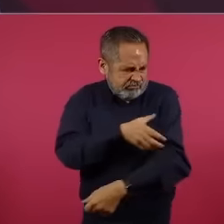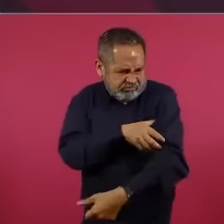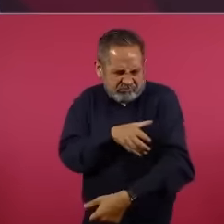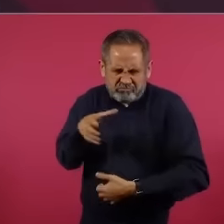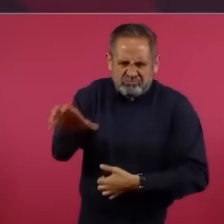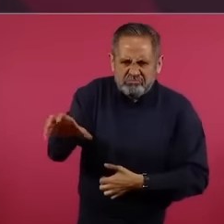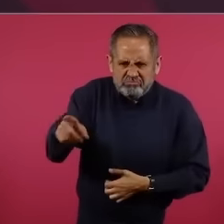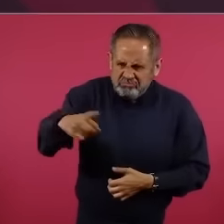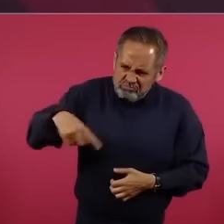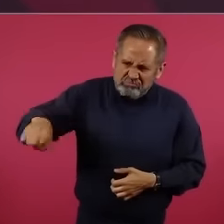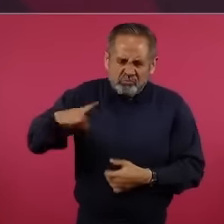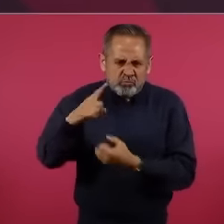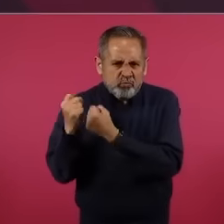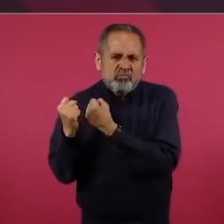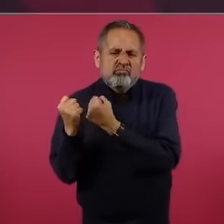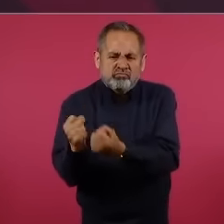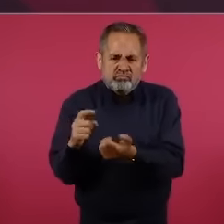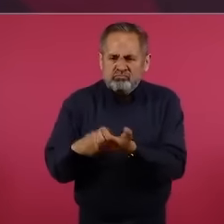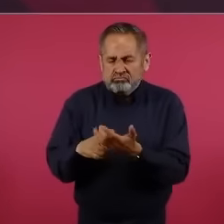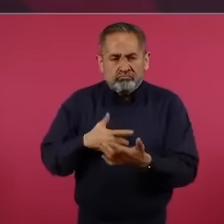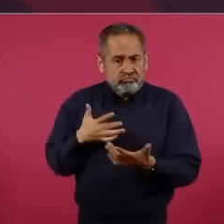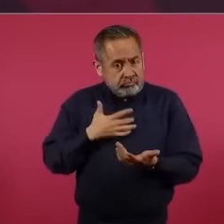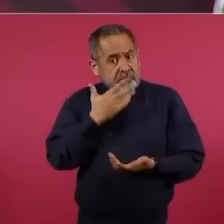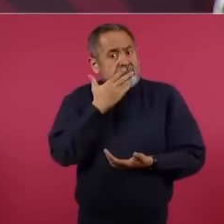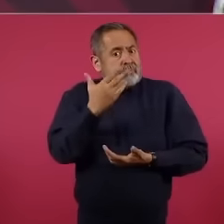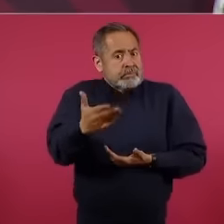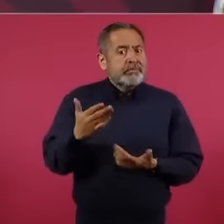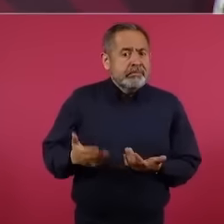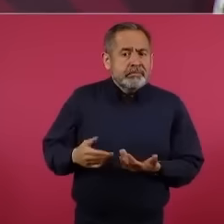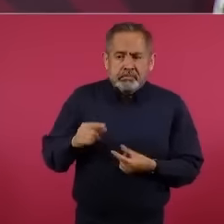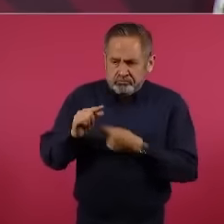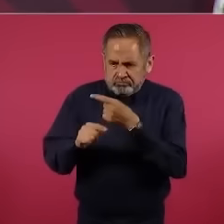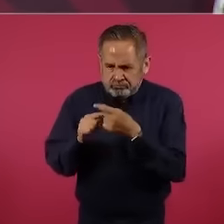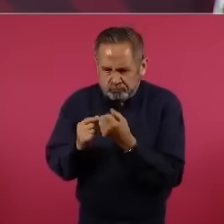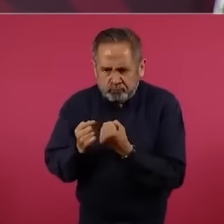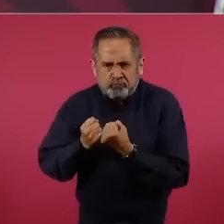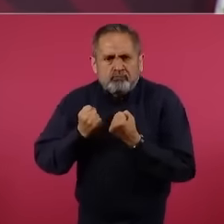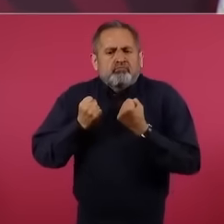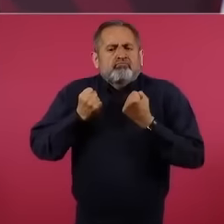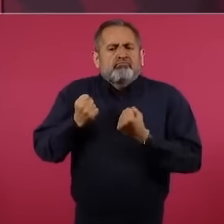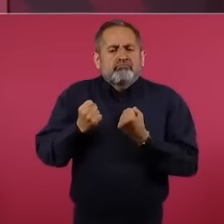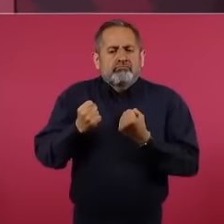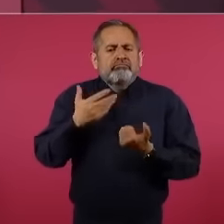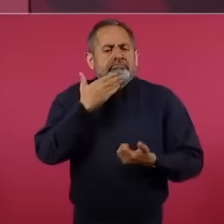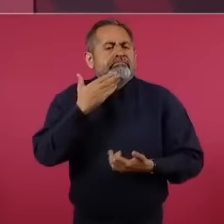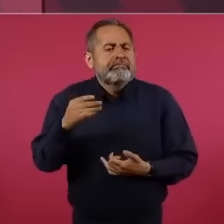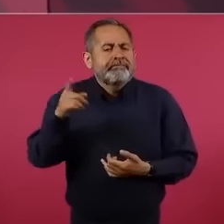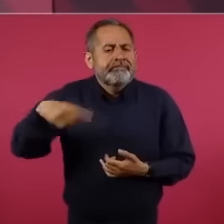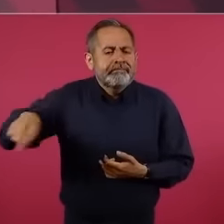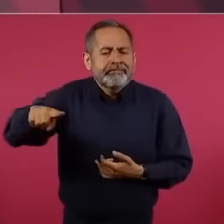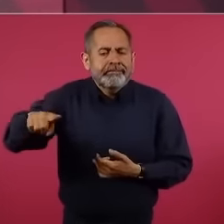Y he venido hablando de que había